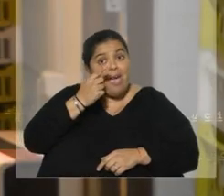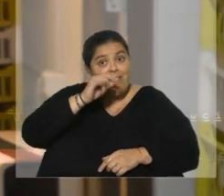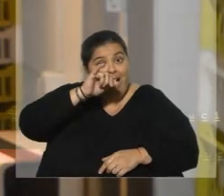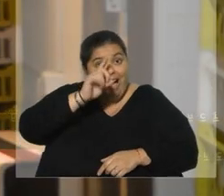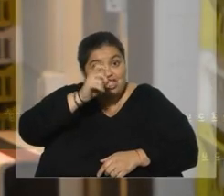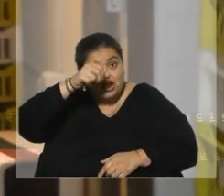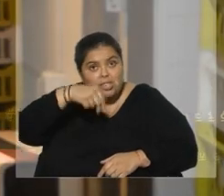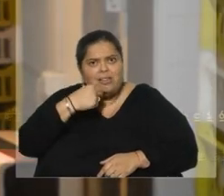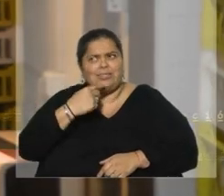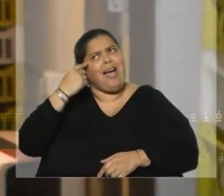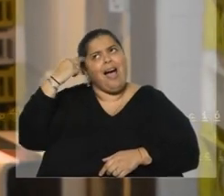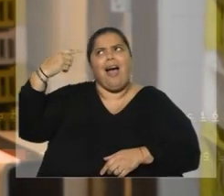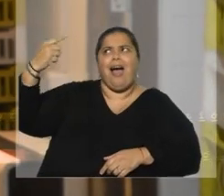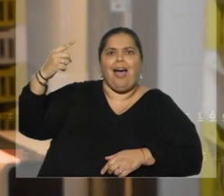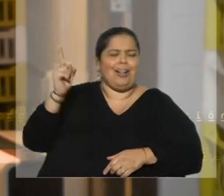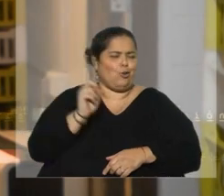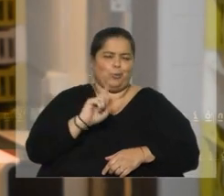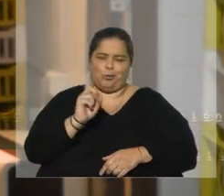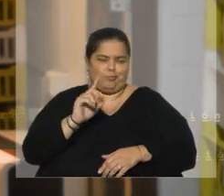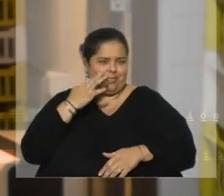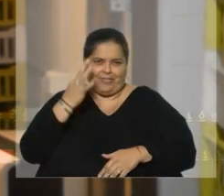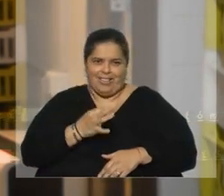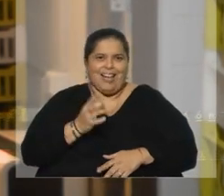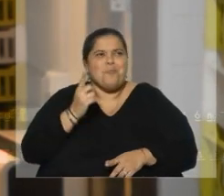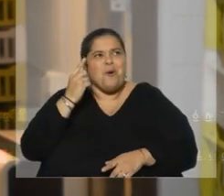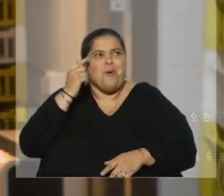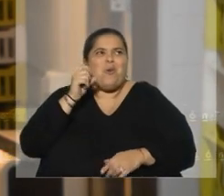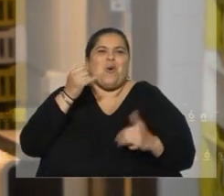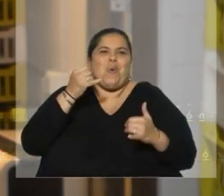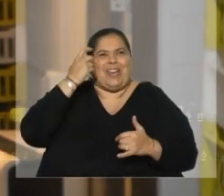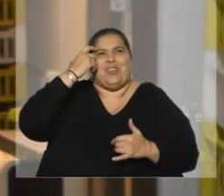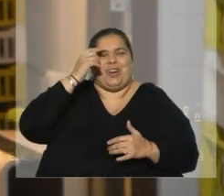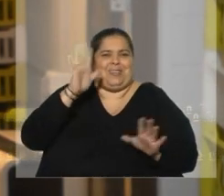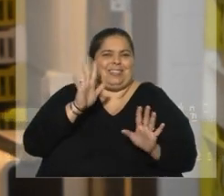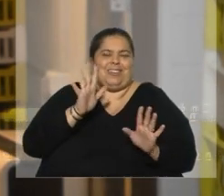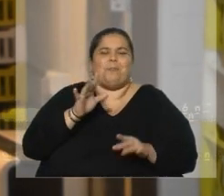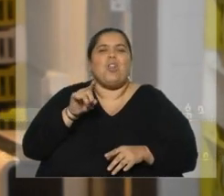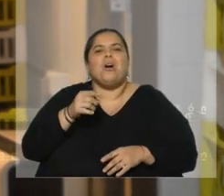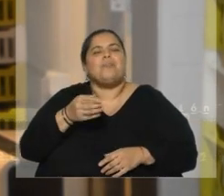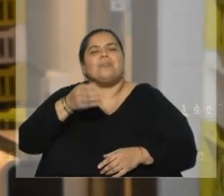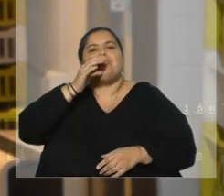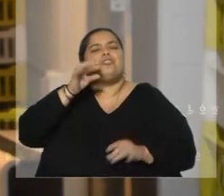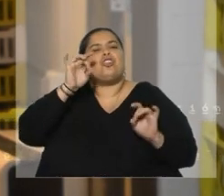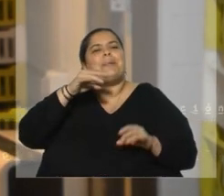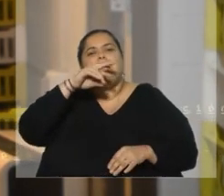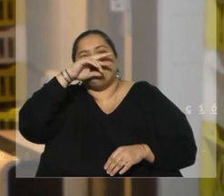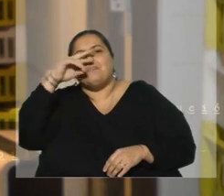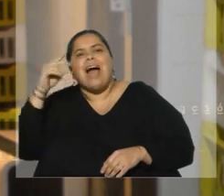como que pega, pero es un poco los juegos del cerebro que sienten el gusto de cannabis, el aroma